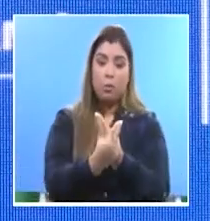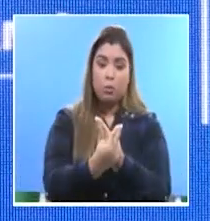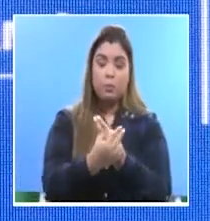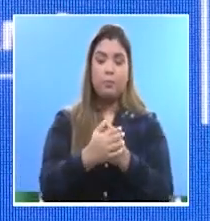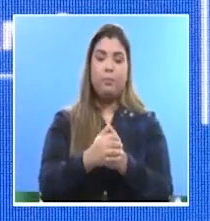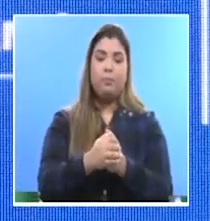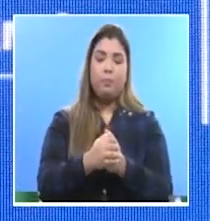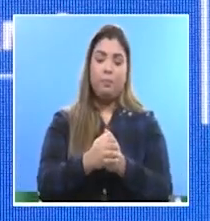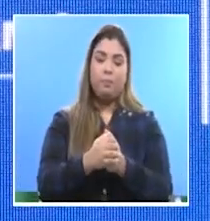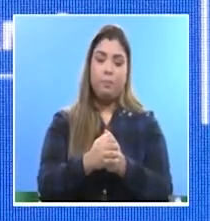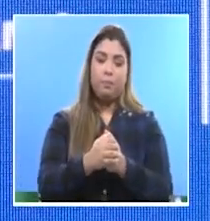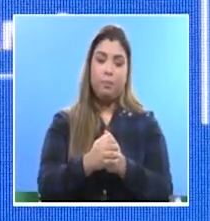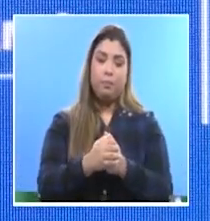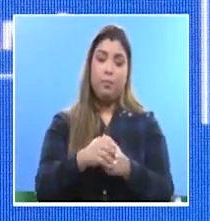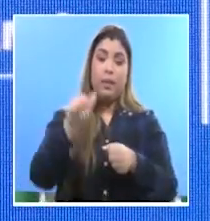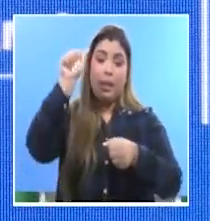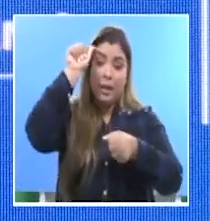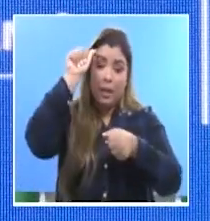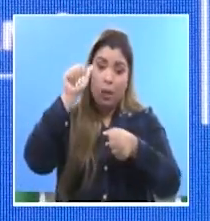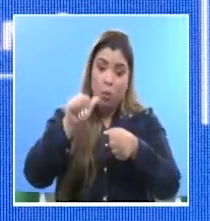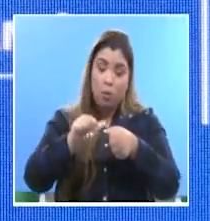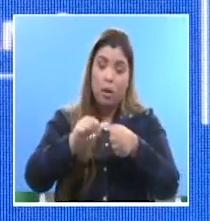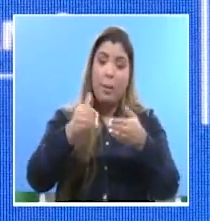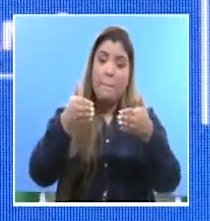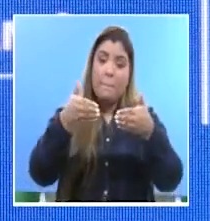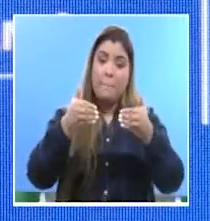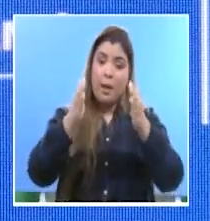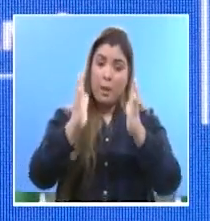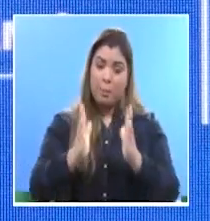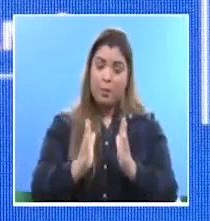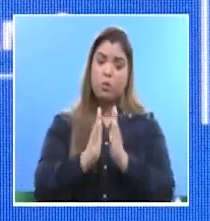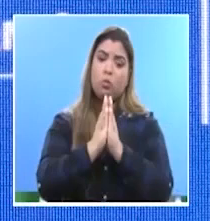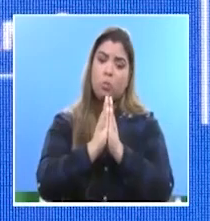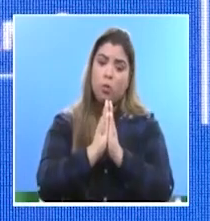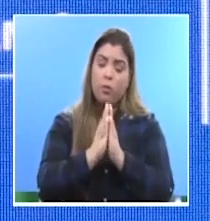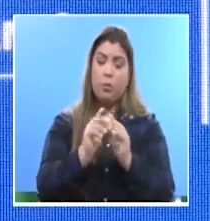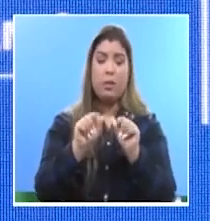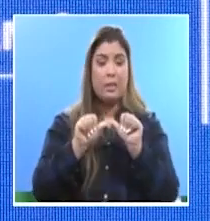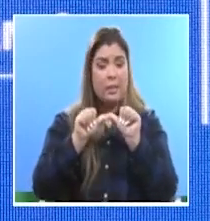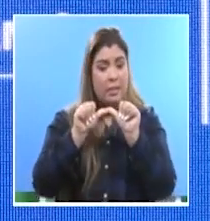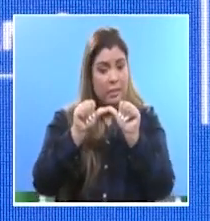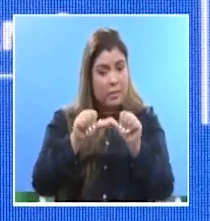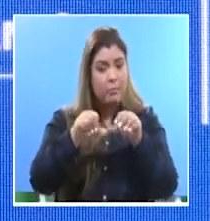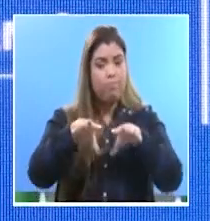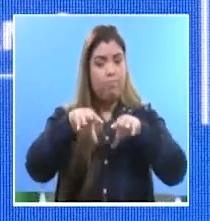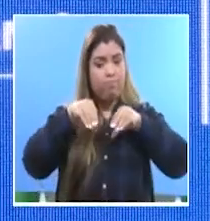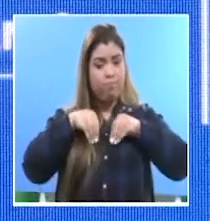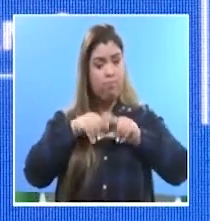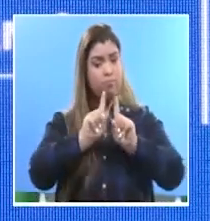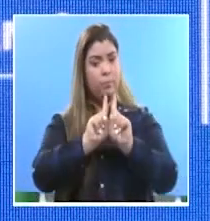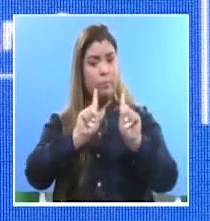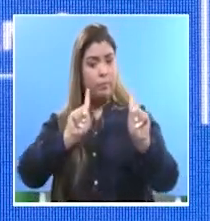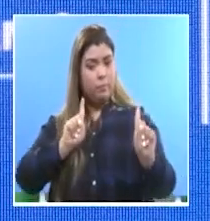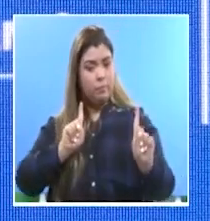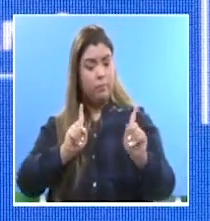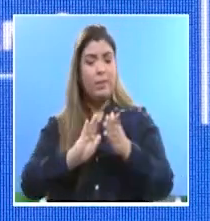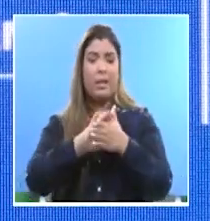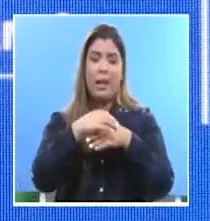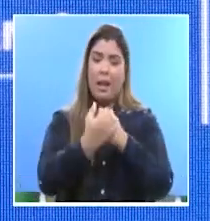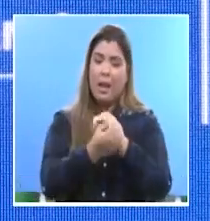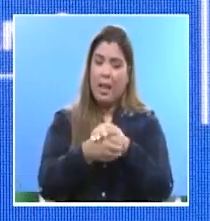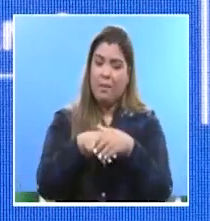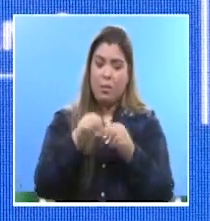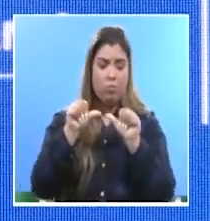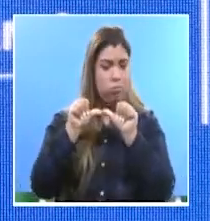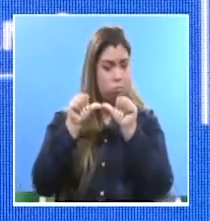reitera a la población seguir implementando las medidas como el distanciamiento físico, el lavado constante de manos